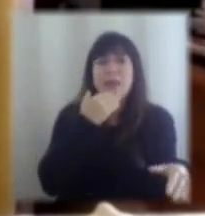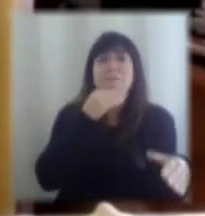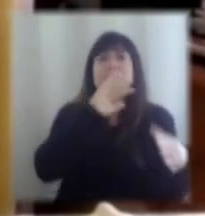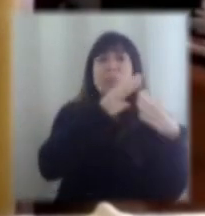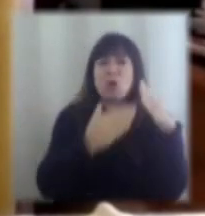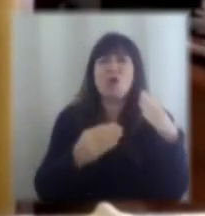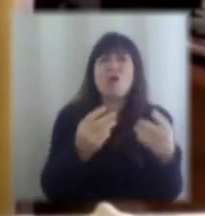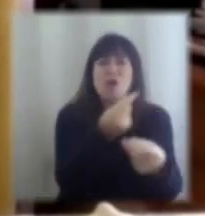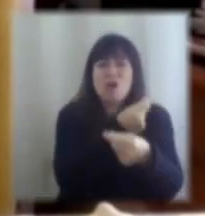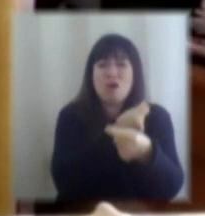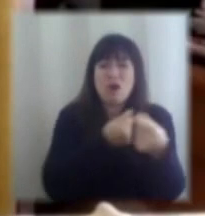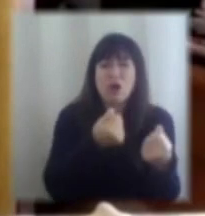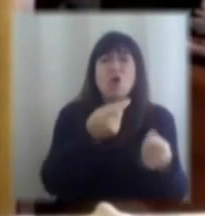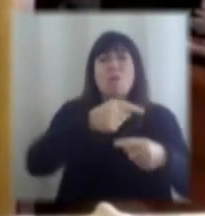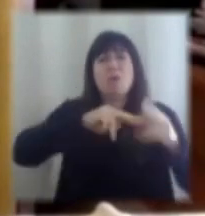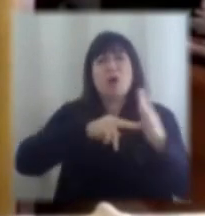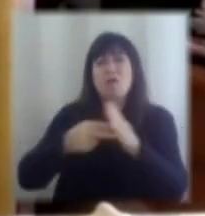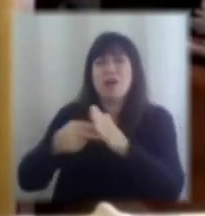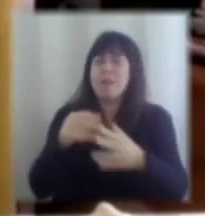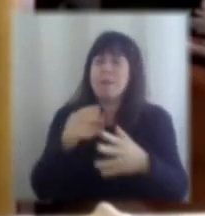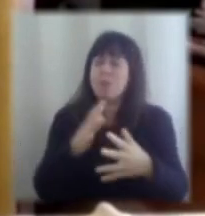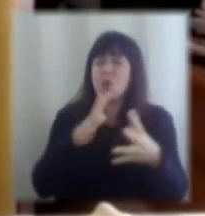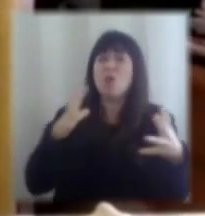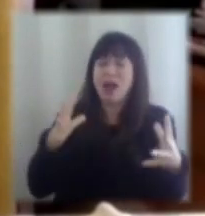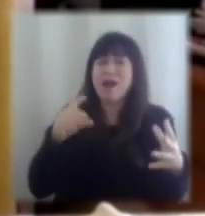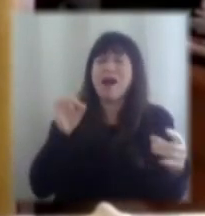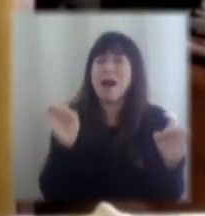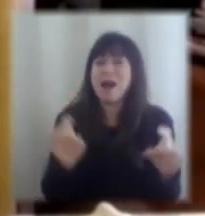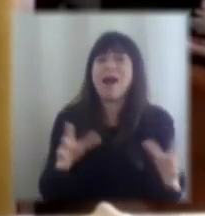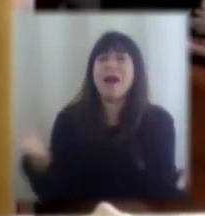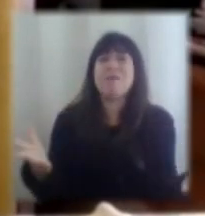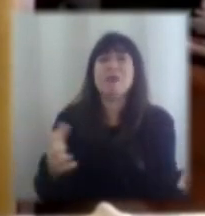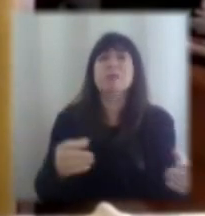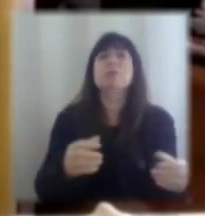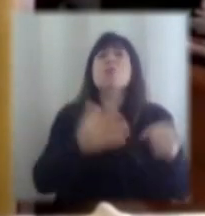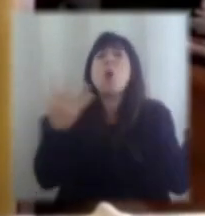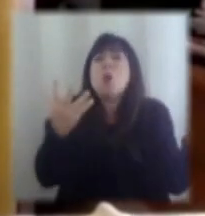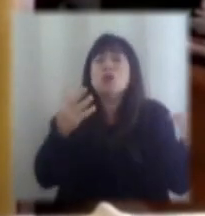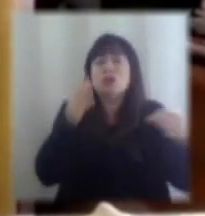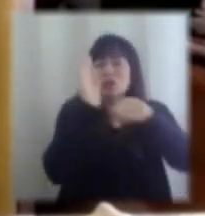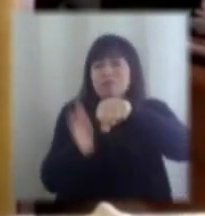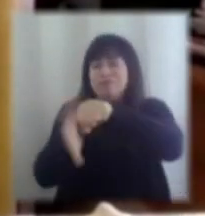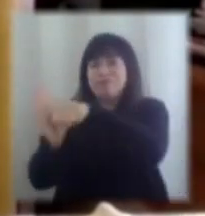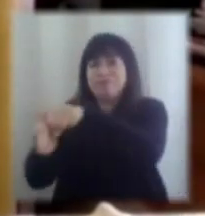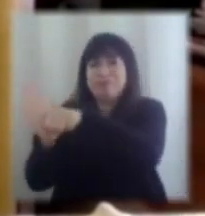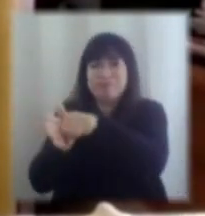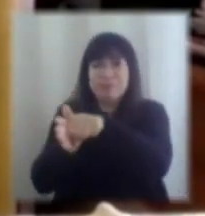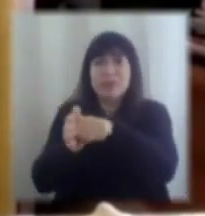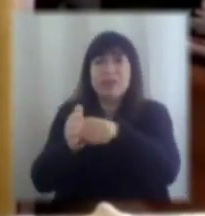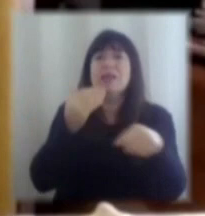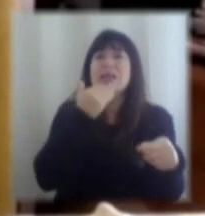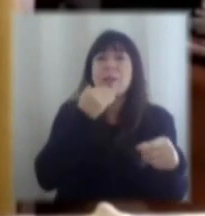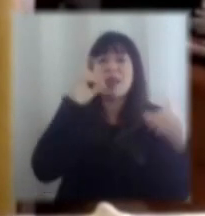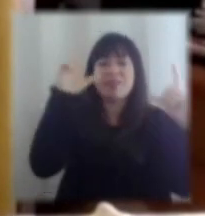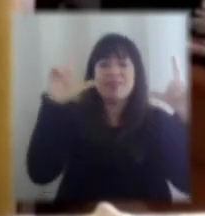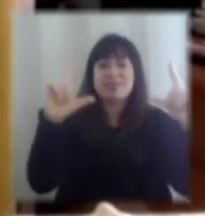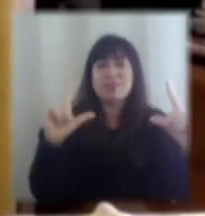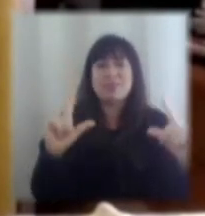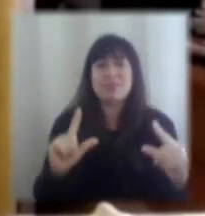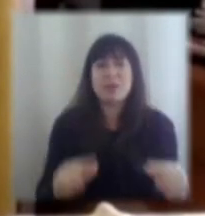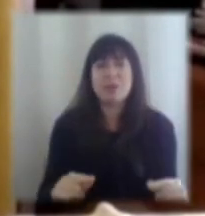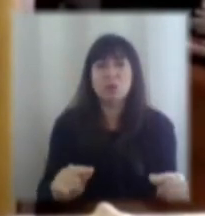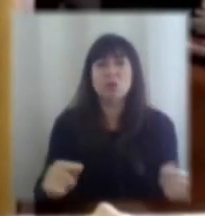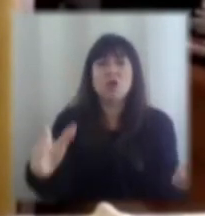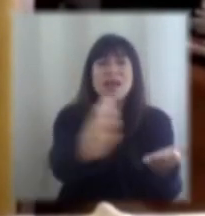relevante, en términos de altos grados de desempleo, y en términos de disminución potente de los